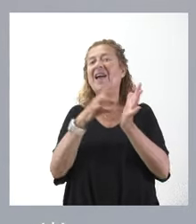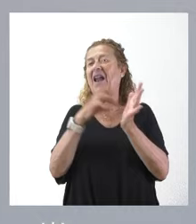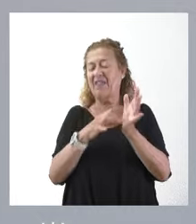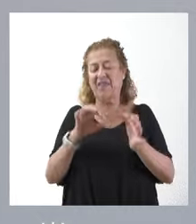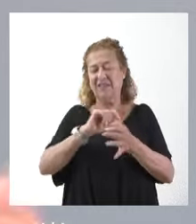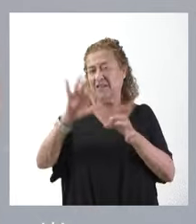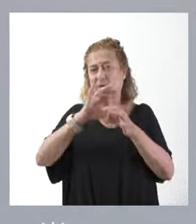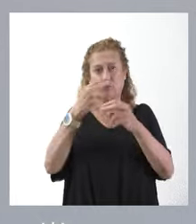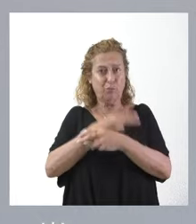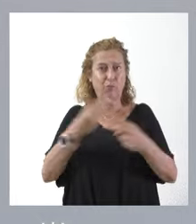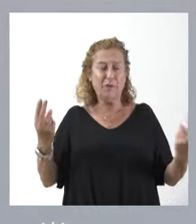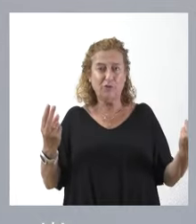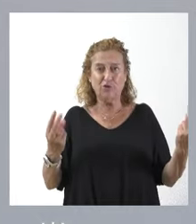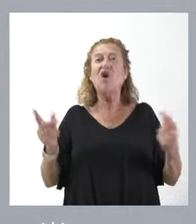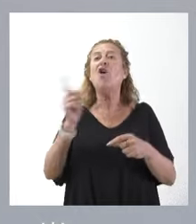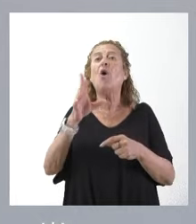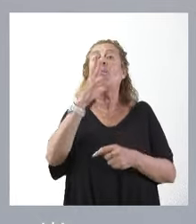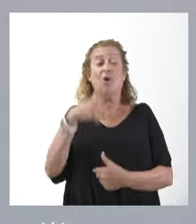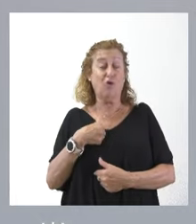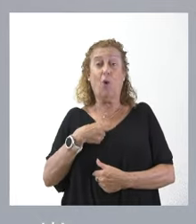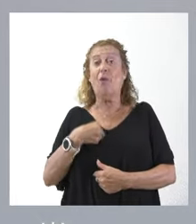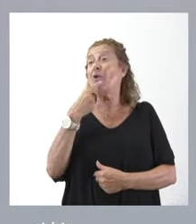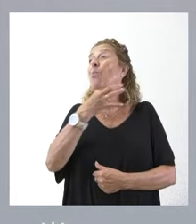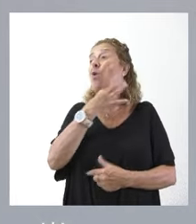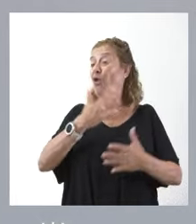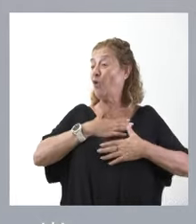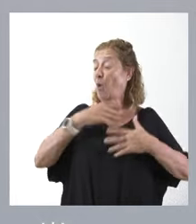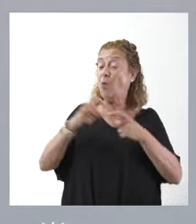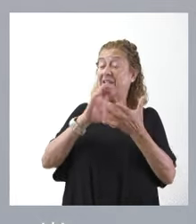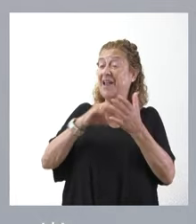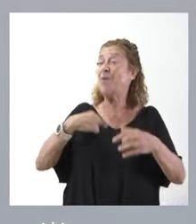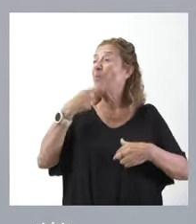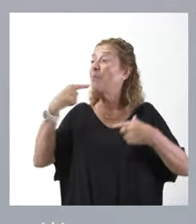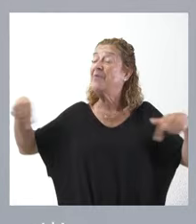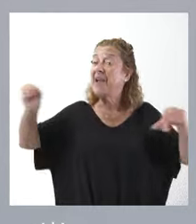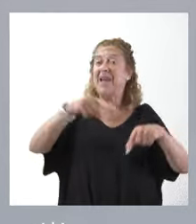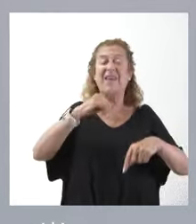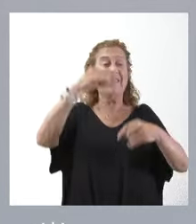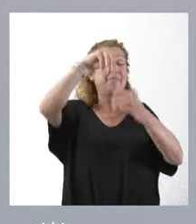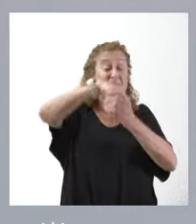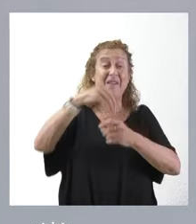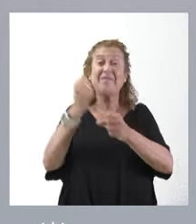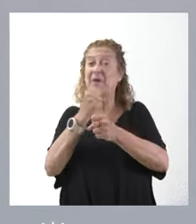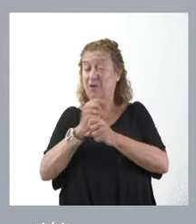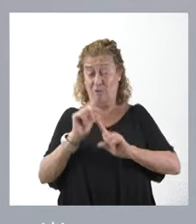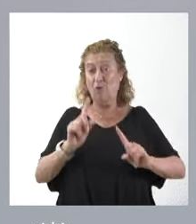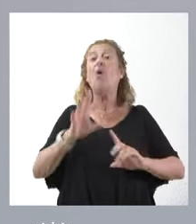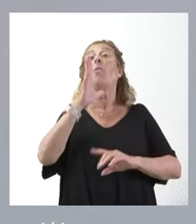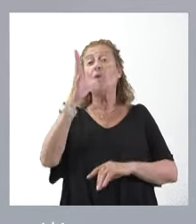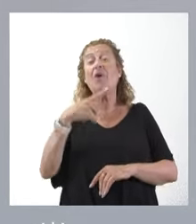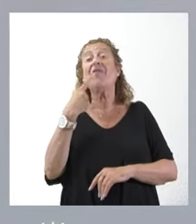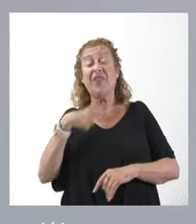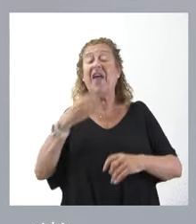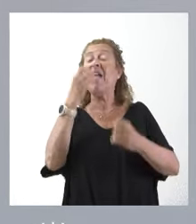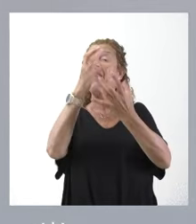públicos, no tanto porque lo digamos los miembros de la Junta de Castilla y León y los empleados públicos de la Junta de Castilla y León, sino porque lo dicen esos